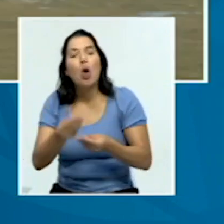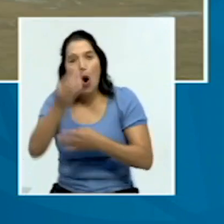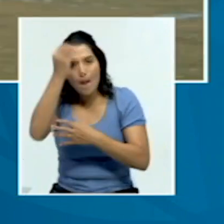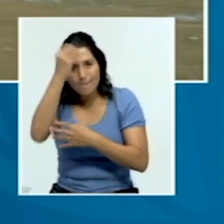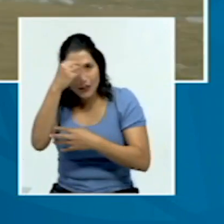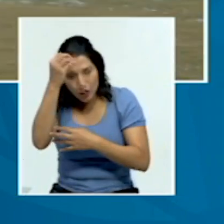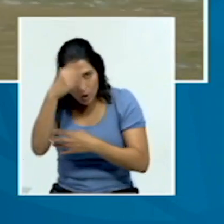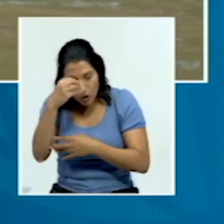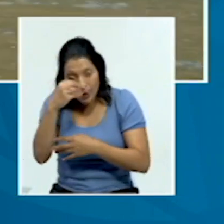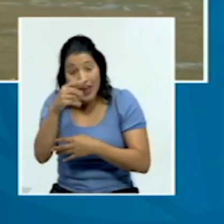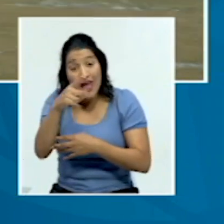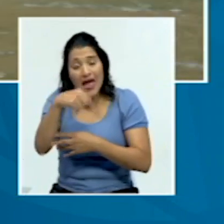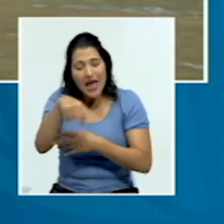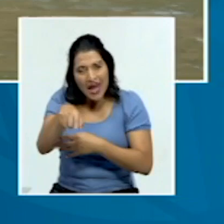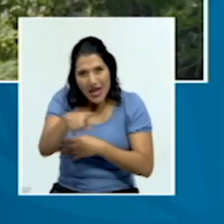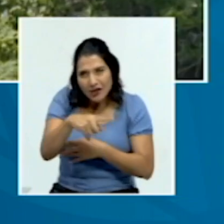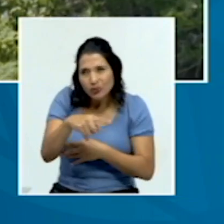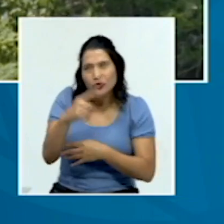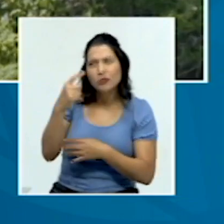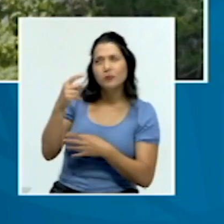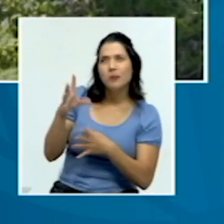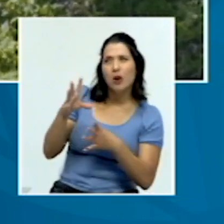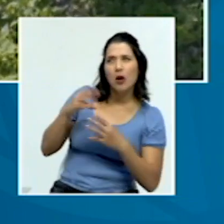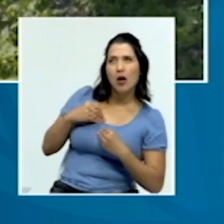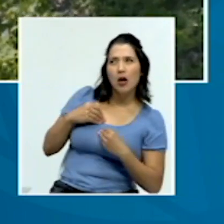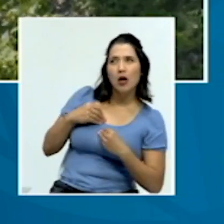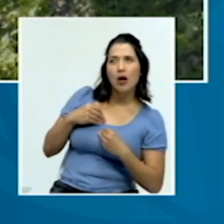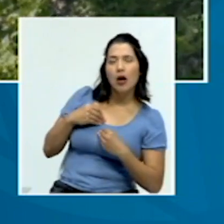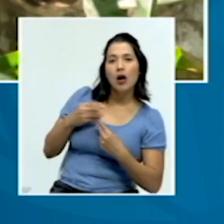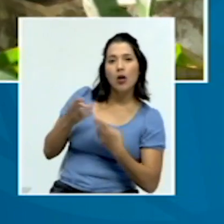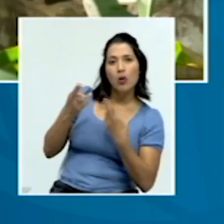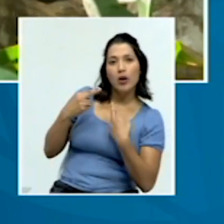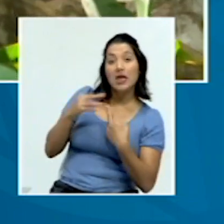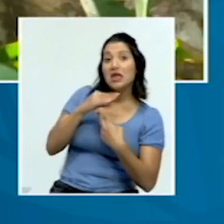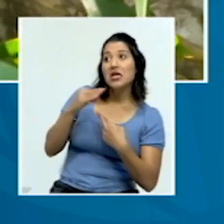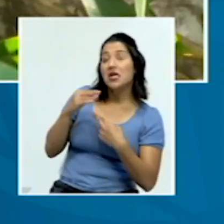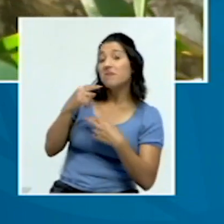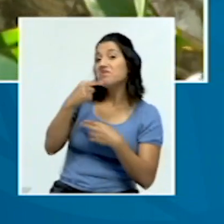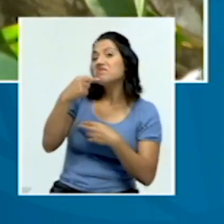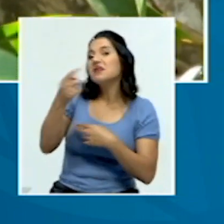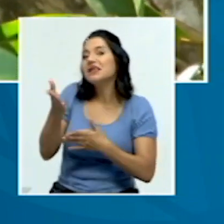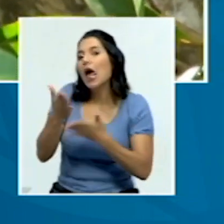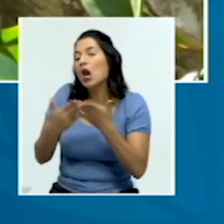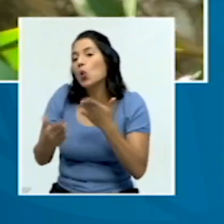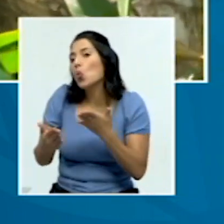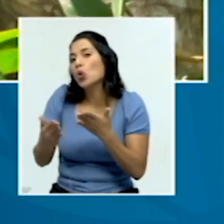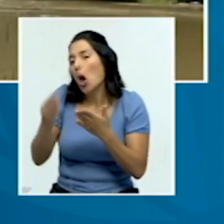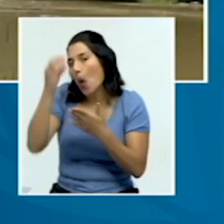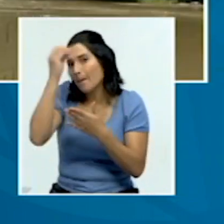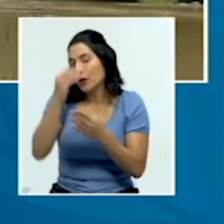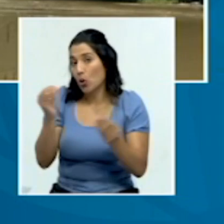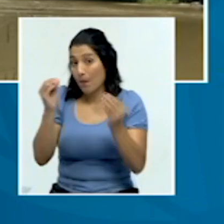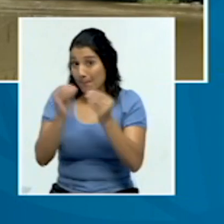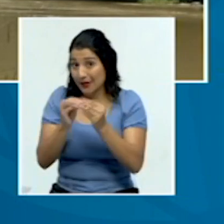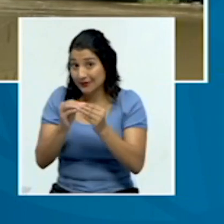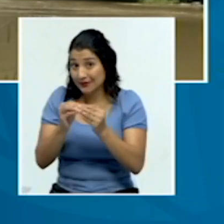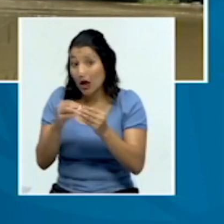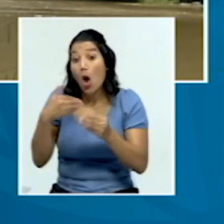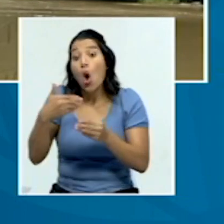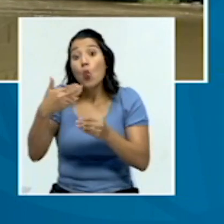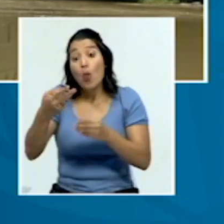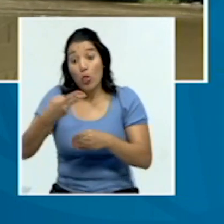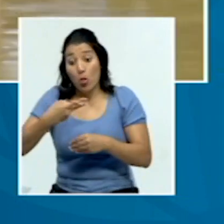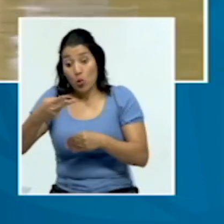reciben esta retroalimentación y nos devuelven una vez más algún otro punto de trabajo. Una vez que tenemos todo este